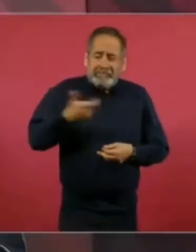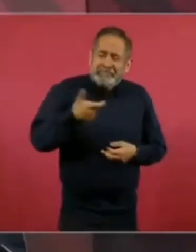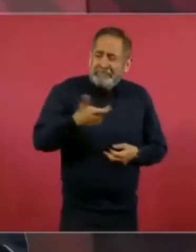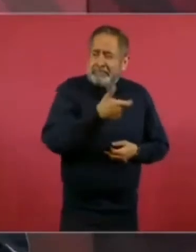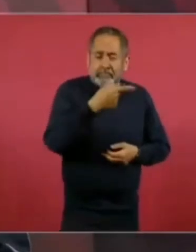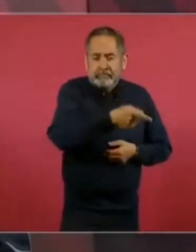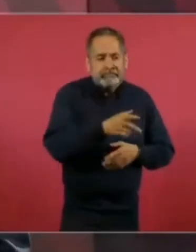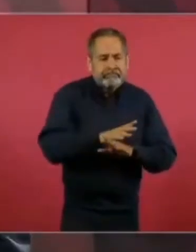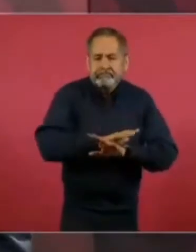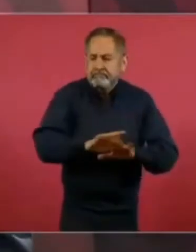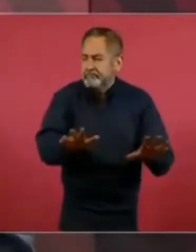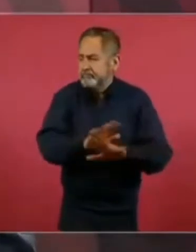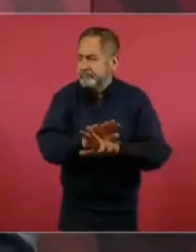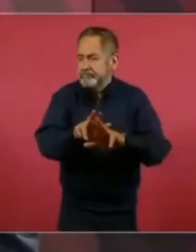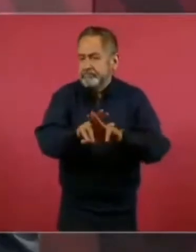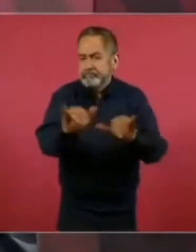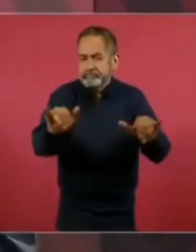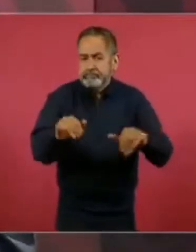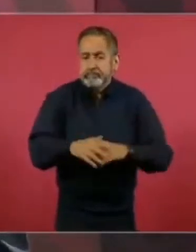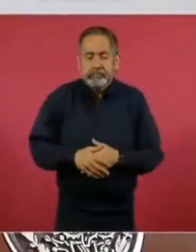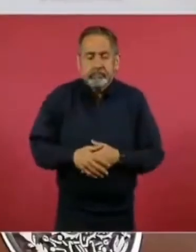corrupción de nadie.